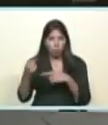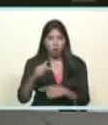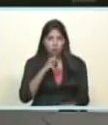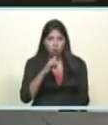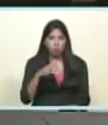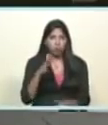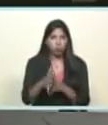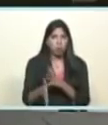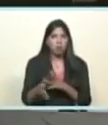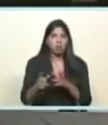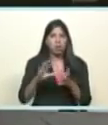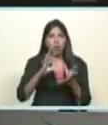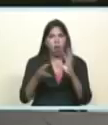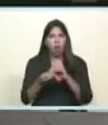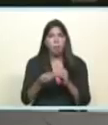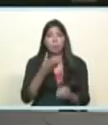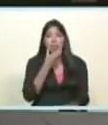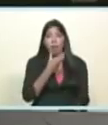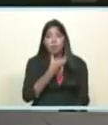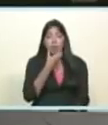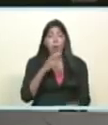fortalecimiento de los CLAP navideños